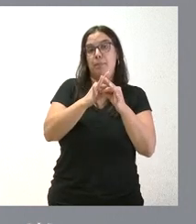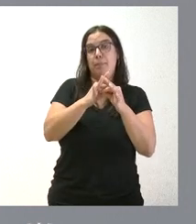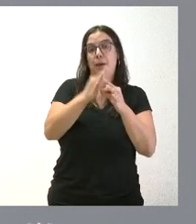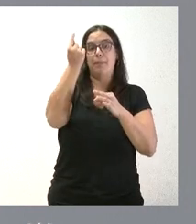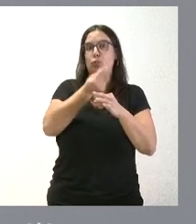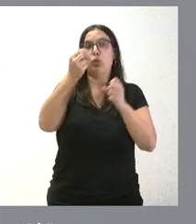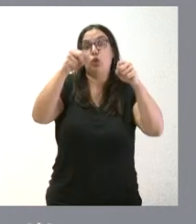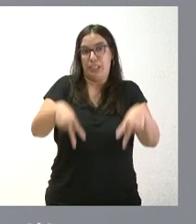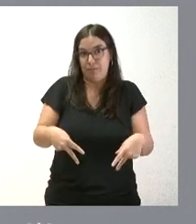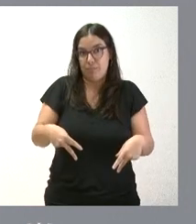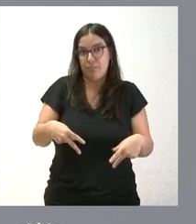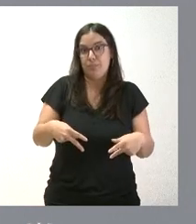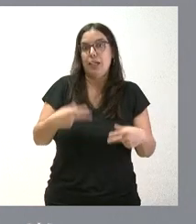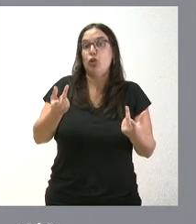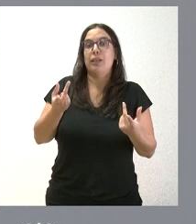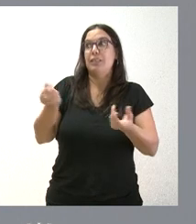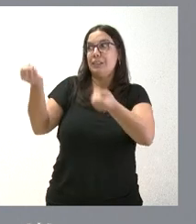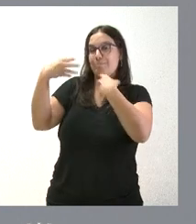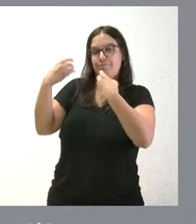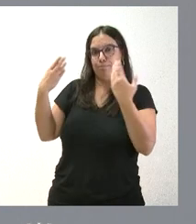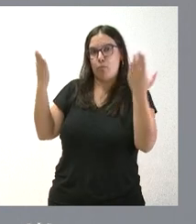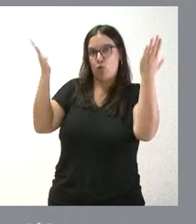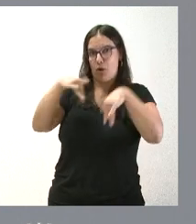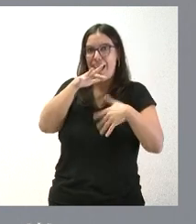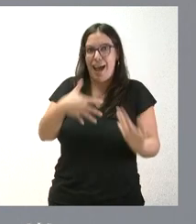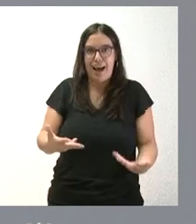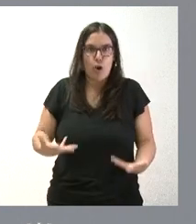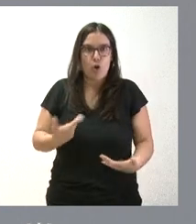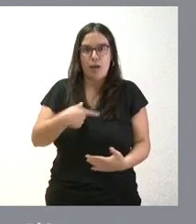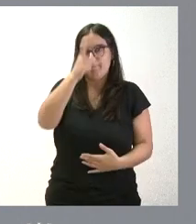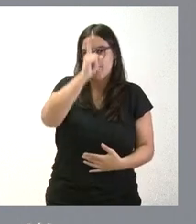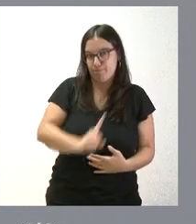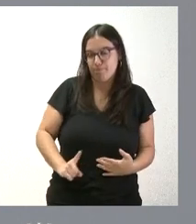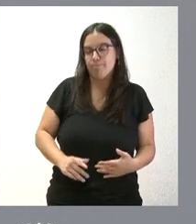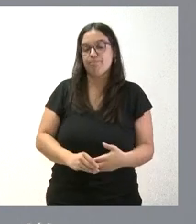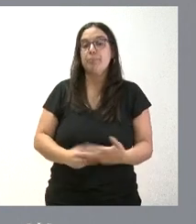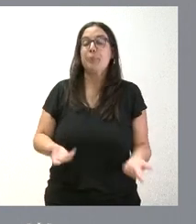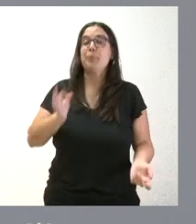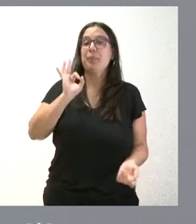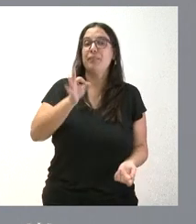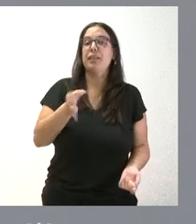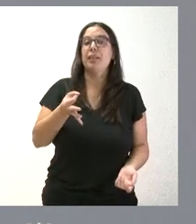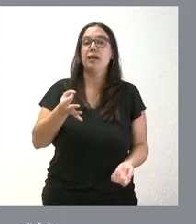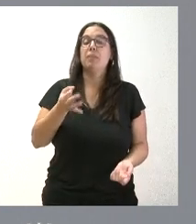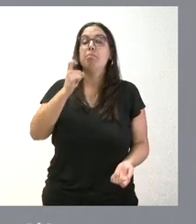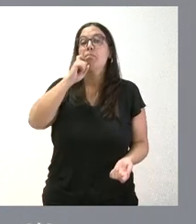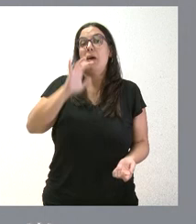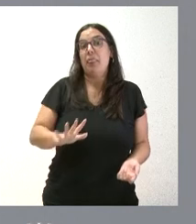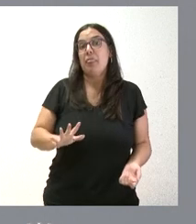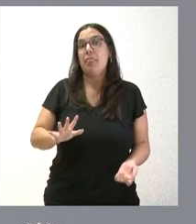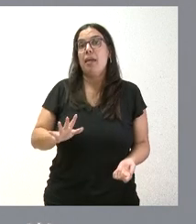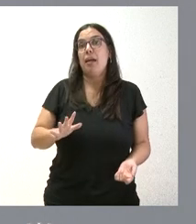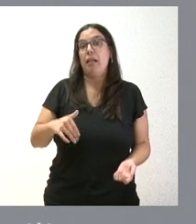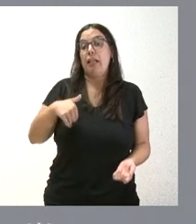presupuestos del Estado y, por tanto, esta información no se conoce a día de hoy. Bien, es verdad que parece ser que se podría conocer